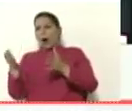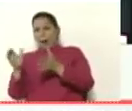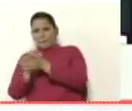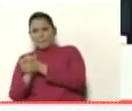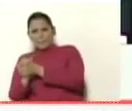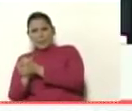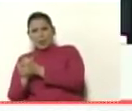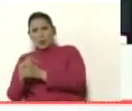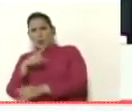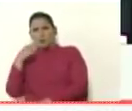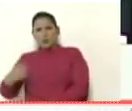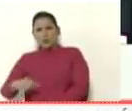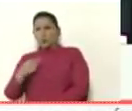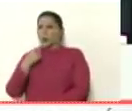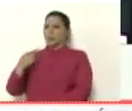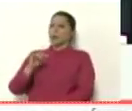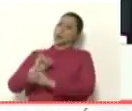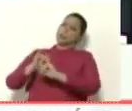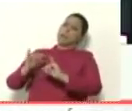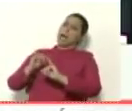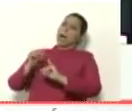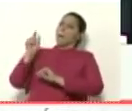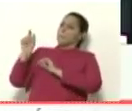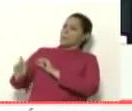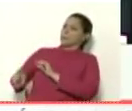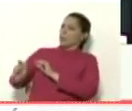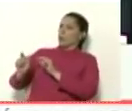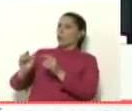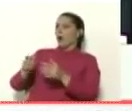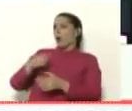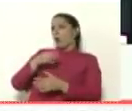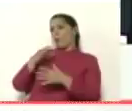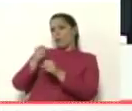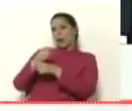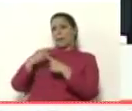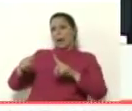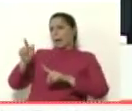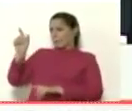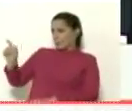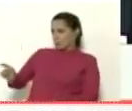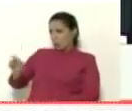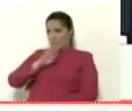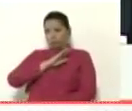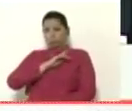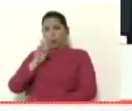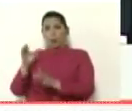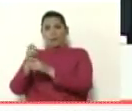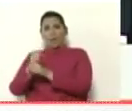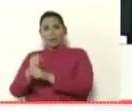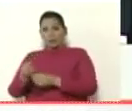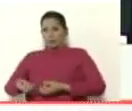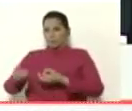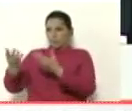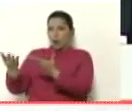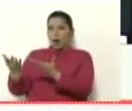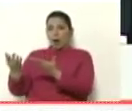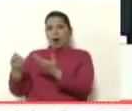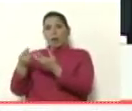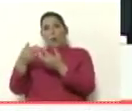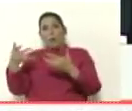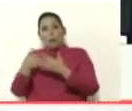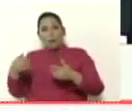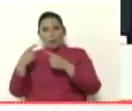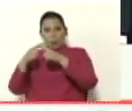a esos cómicos rusos ya les voy a pasar a una persona de mi confianza que esa persona de mi confianza le va a entregar las cuentas